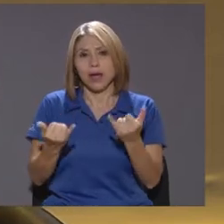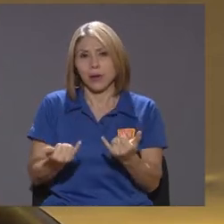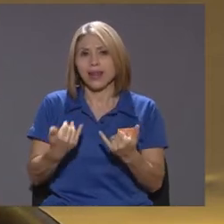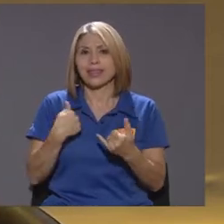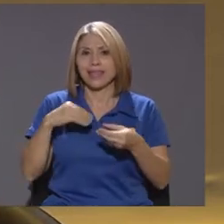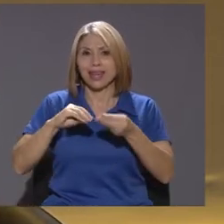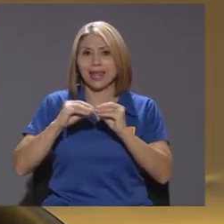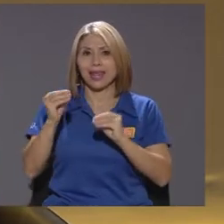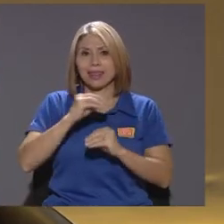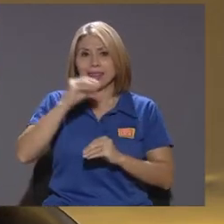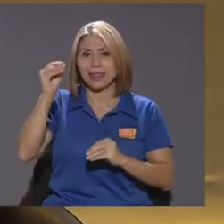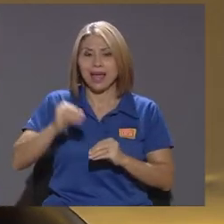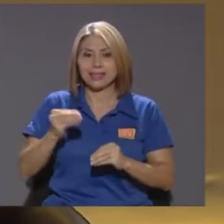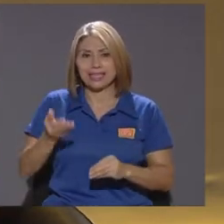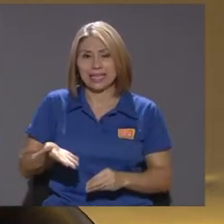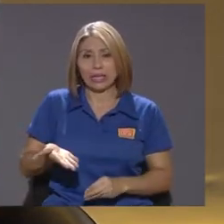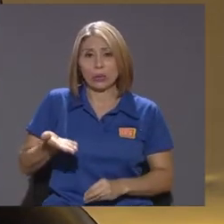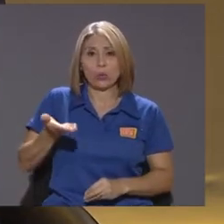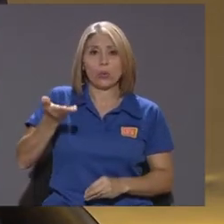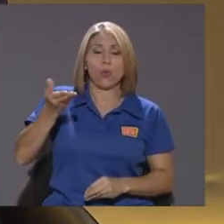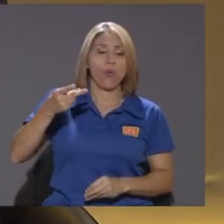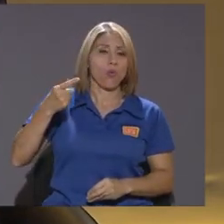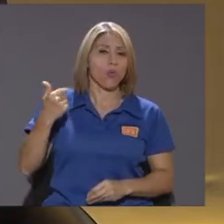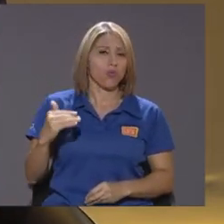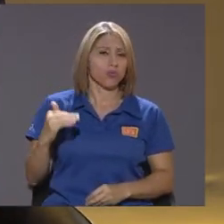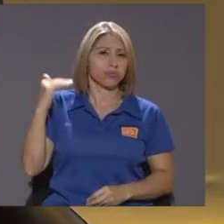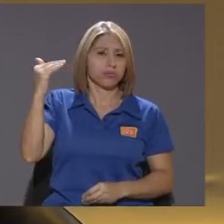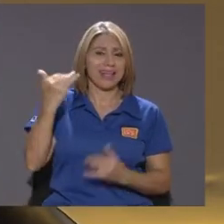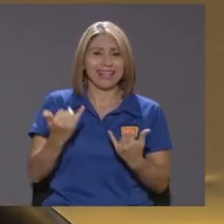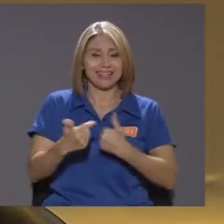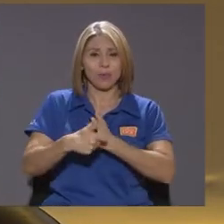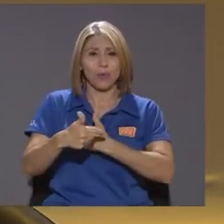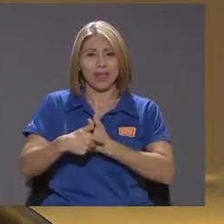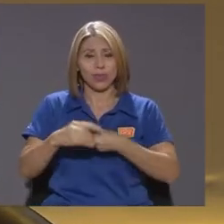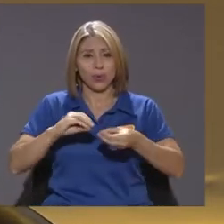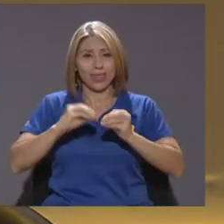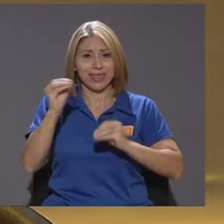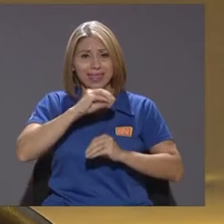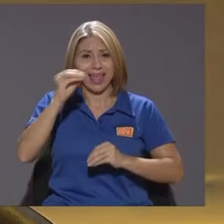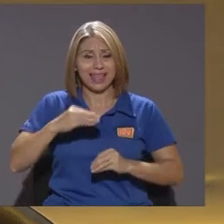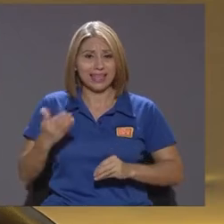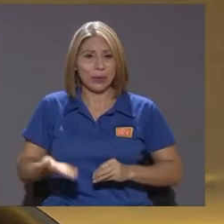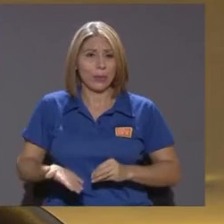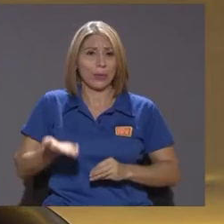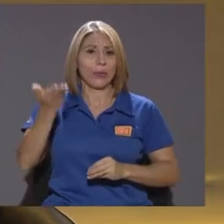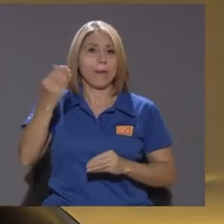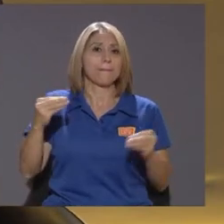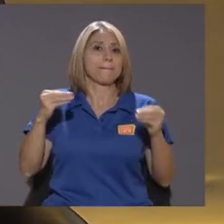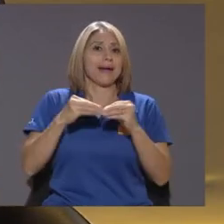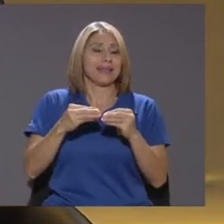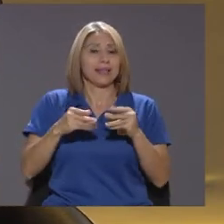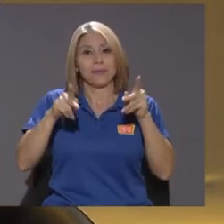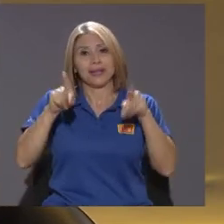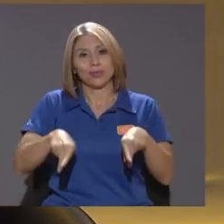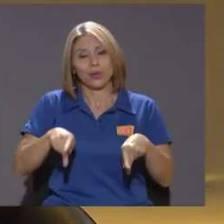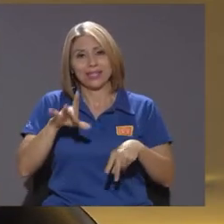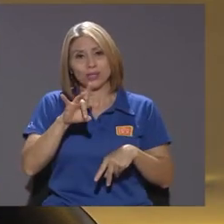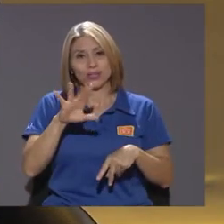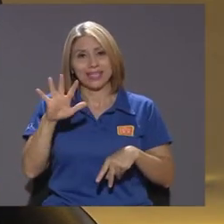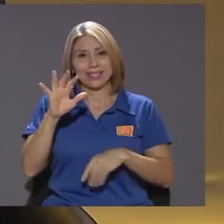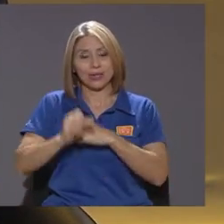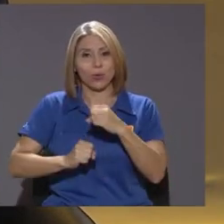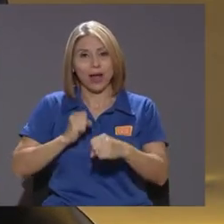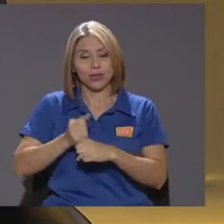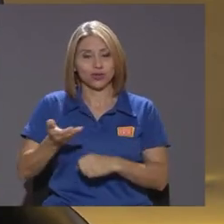tasas de crecimiento muy elevadas en este momento la tasa de crecimiento poblacional más elevada es la tasa de crecimiento de las personas de 85 años y